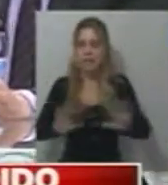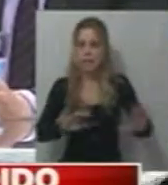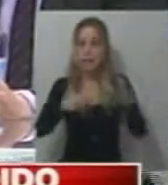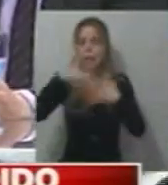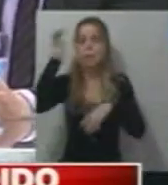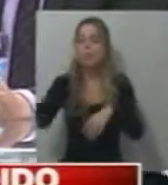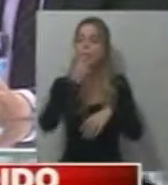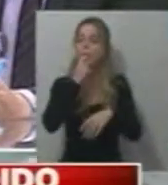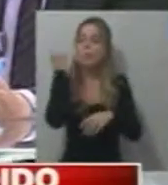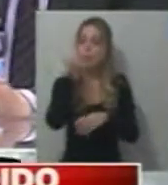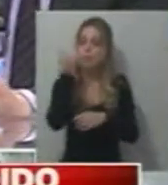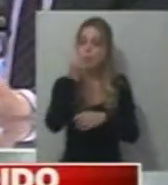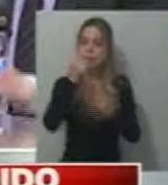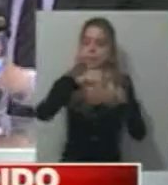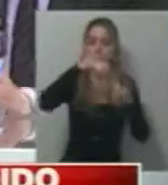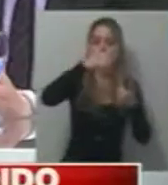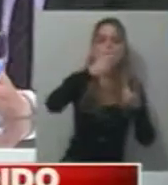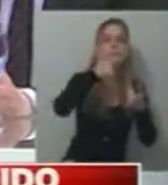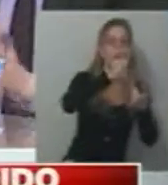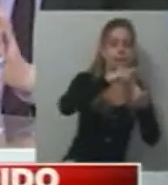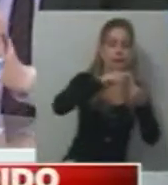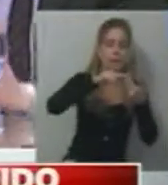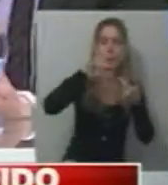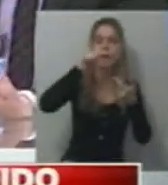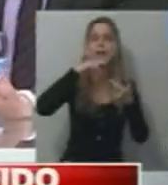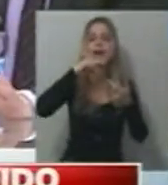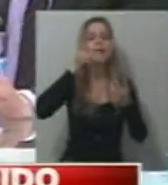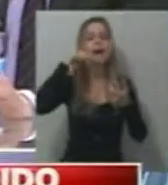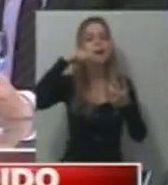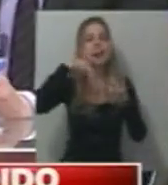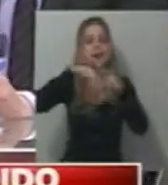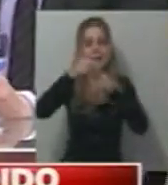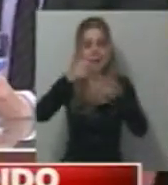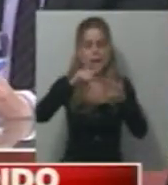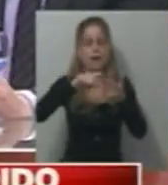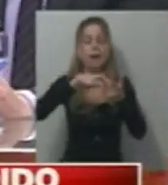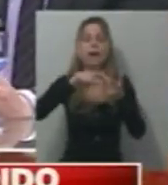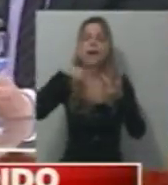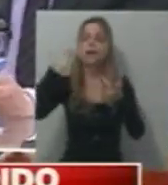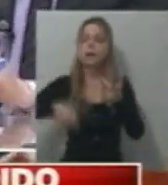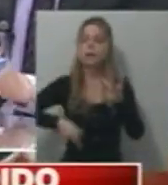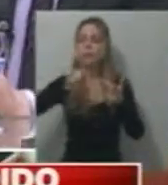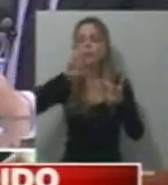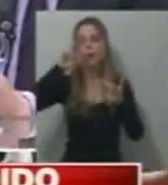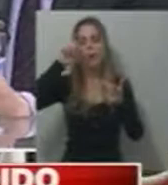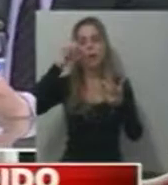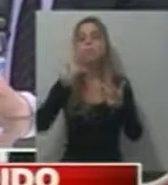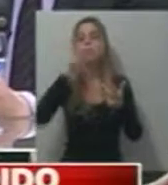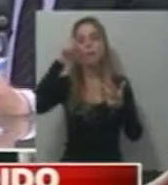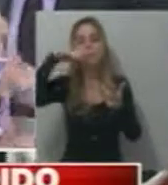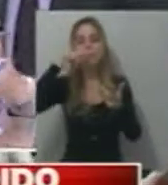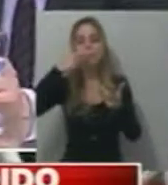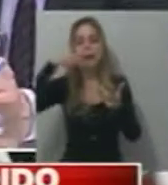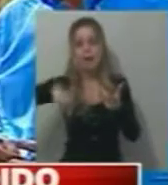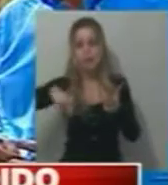Sergio Massa y fue Roberto Lavagna. Ahí tenés una foto muy importante de lo que puede llegar a ser el peronismo masista